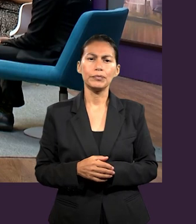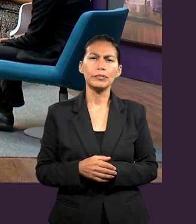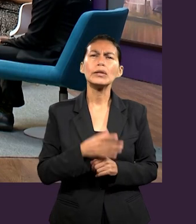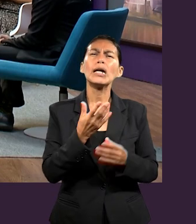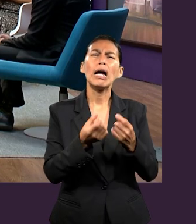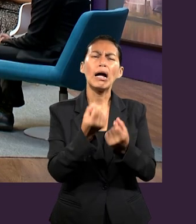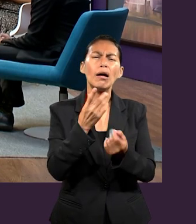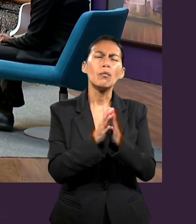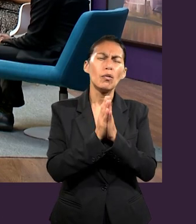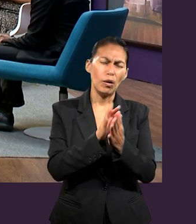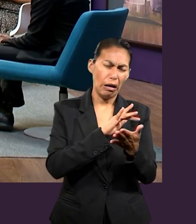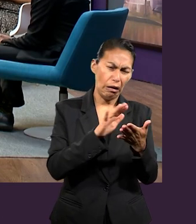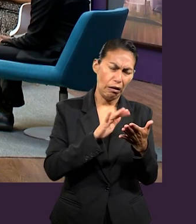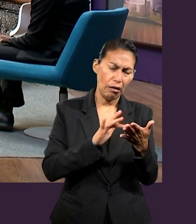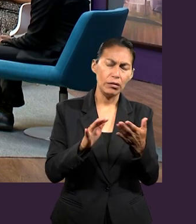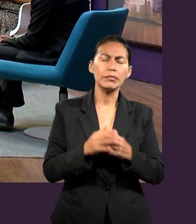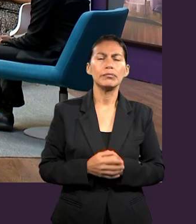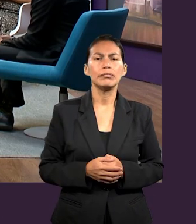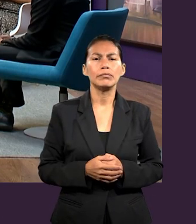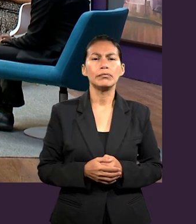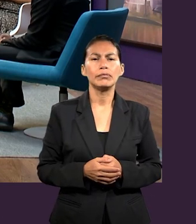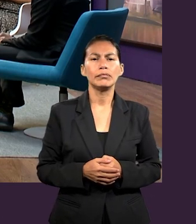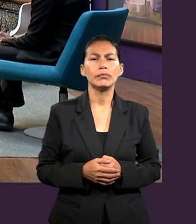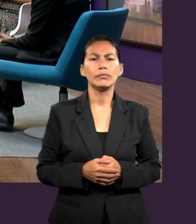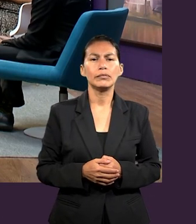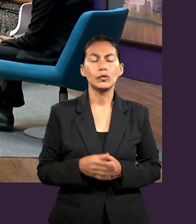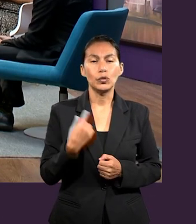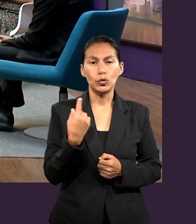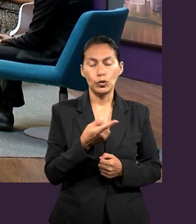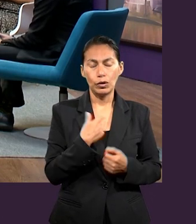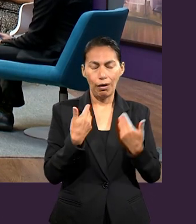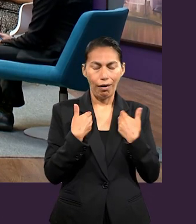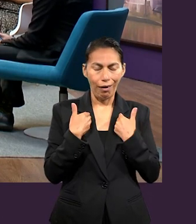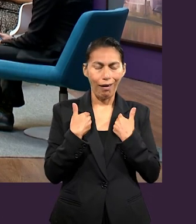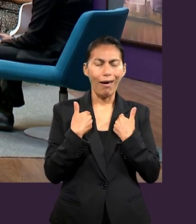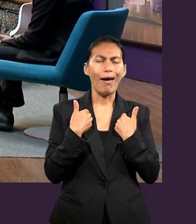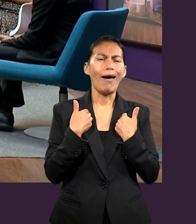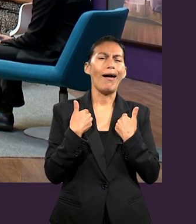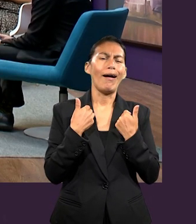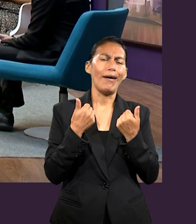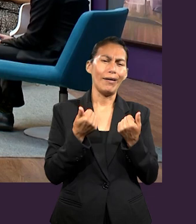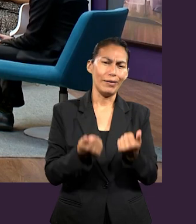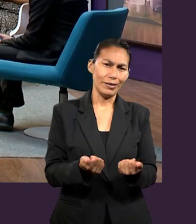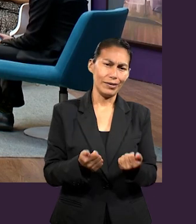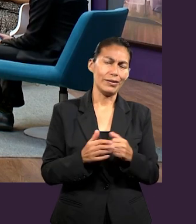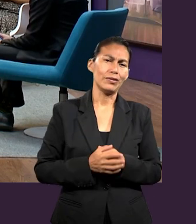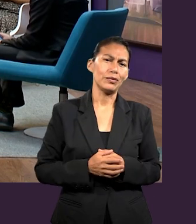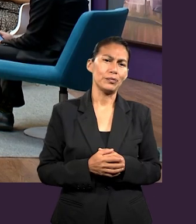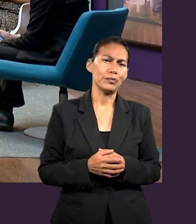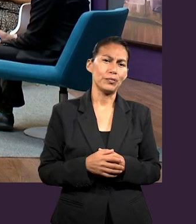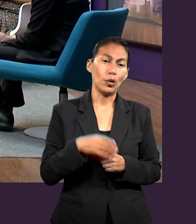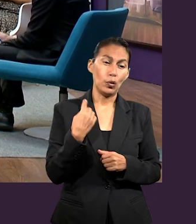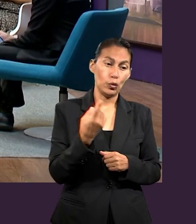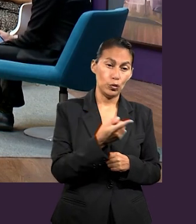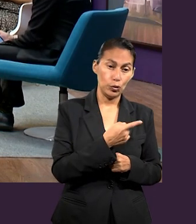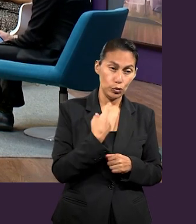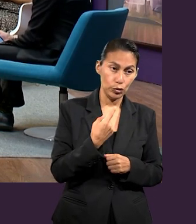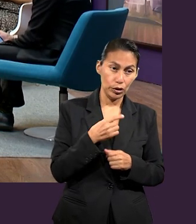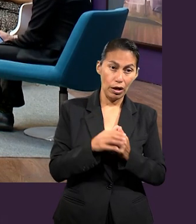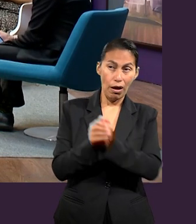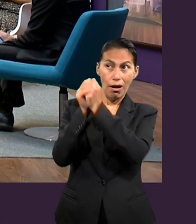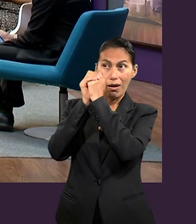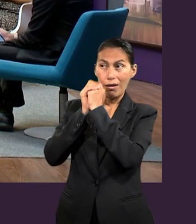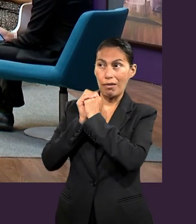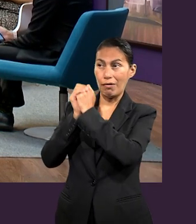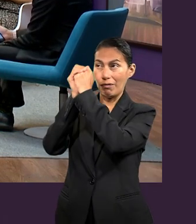los minutos que nos quedan, vamos a entender qué significa ser alabanza de su